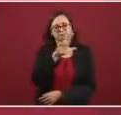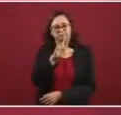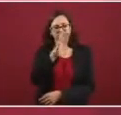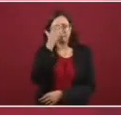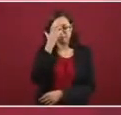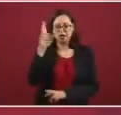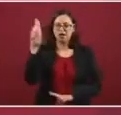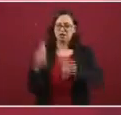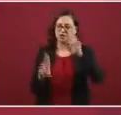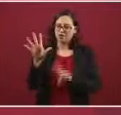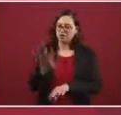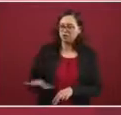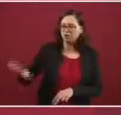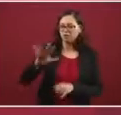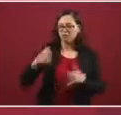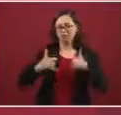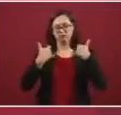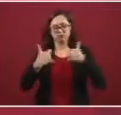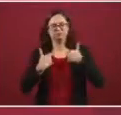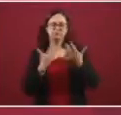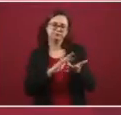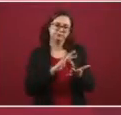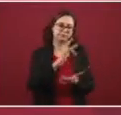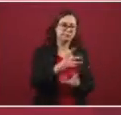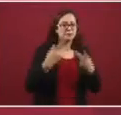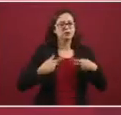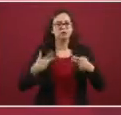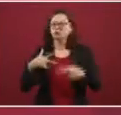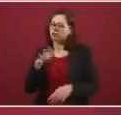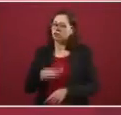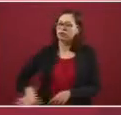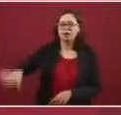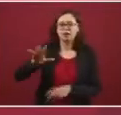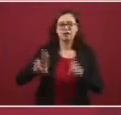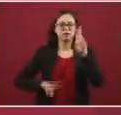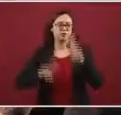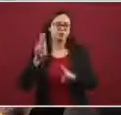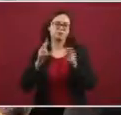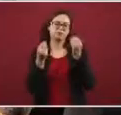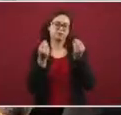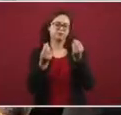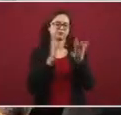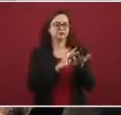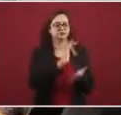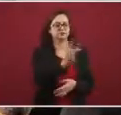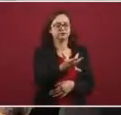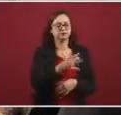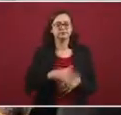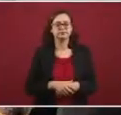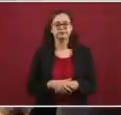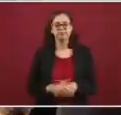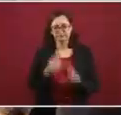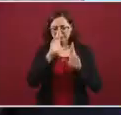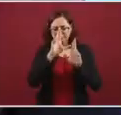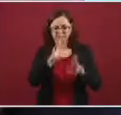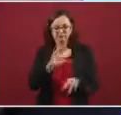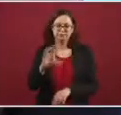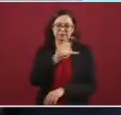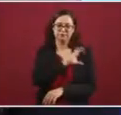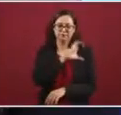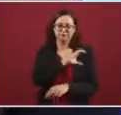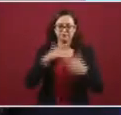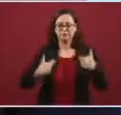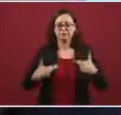Naucalpan se lo agradecen, los naucalpenses se lo agradecemos. Con respeto y con cariño a nombre de los